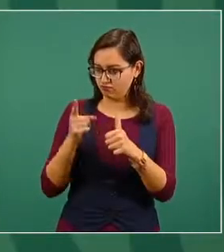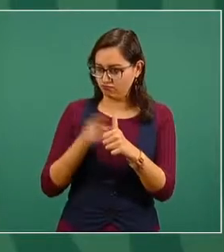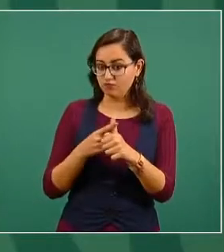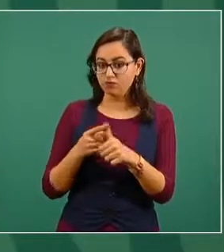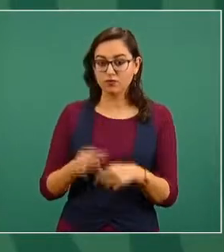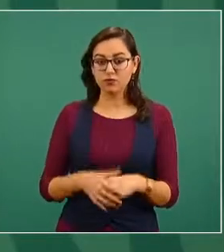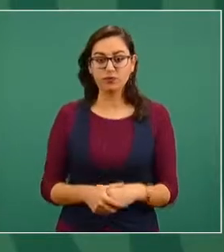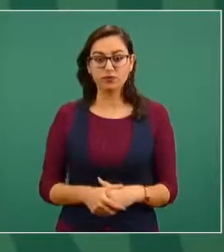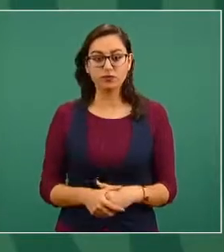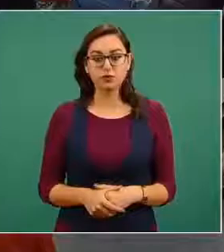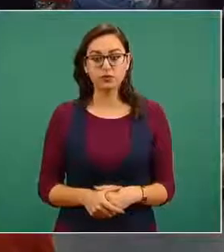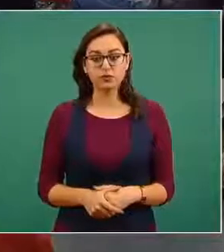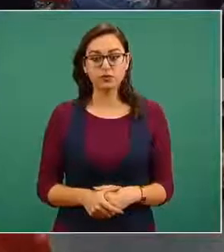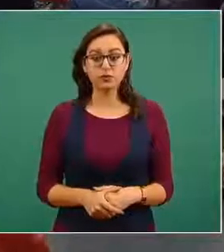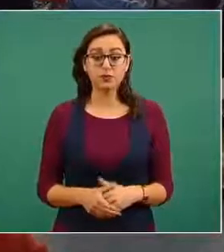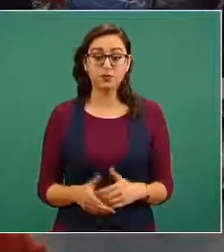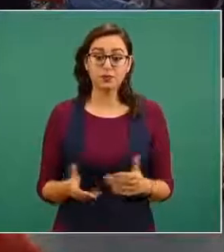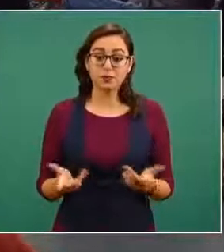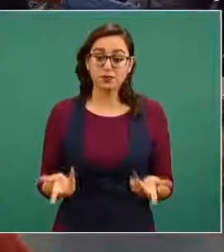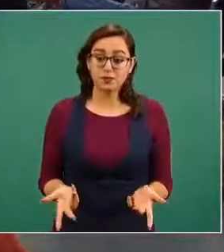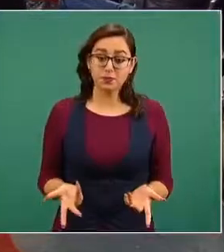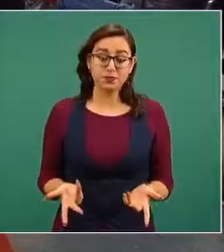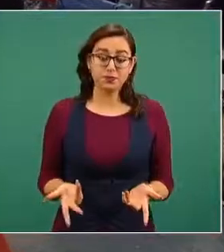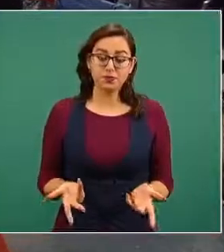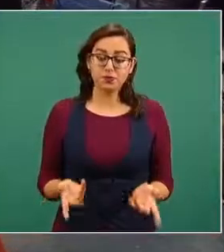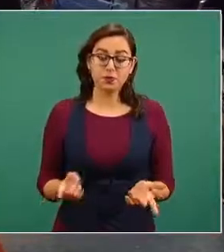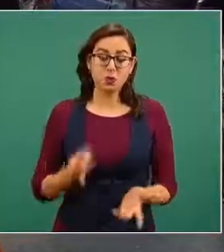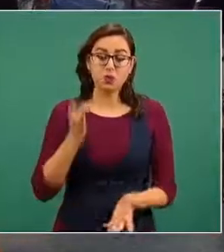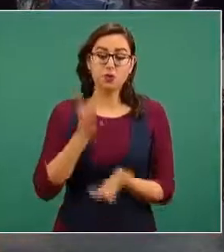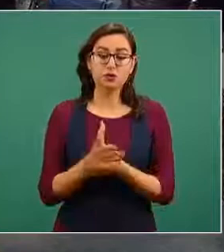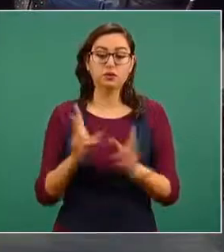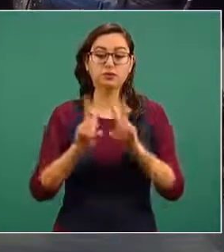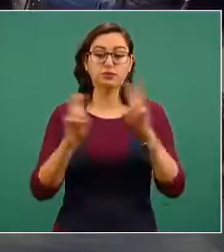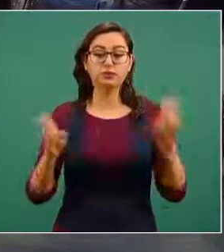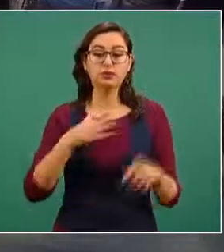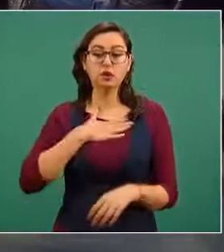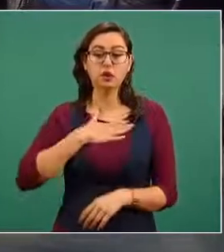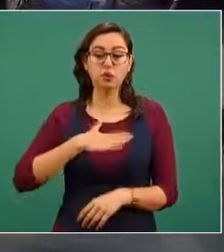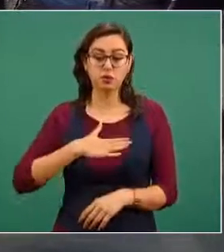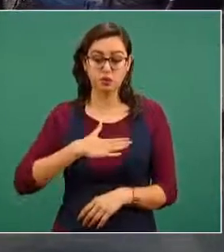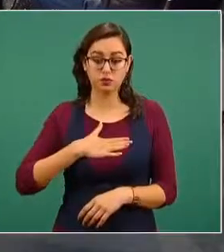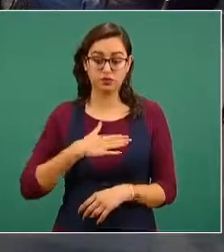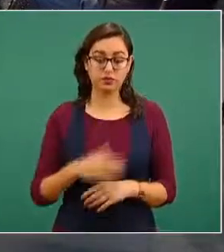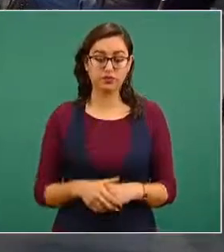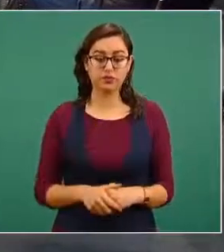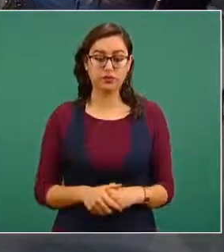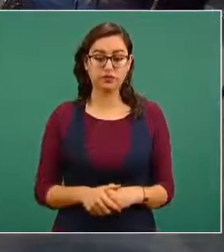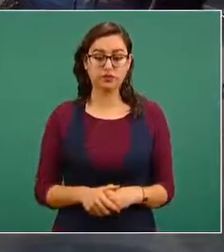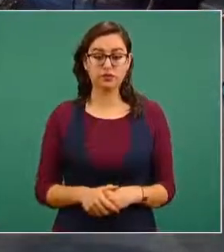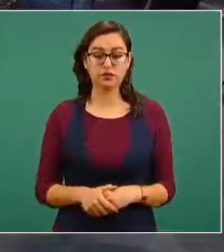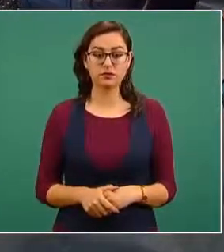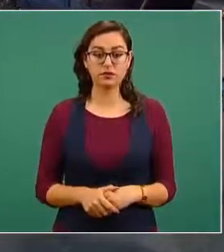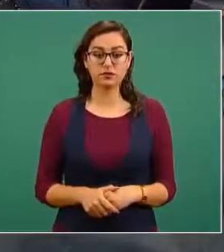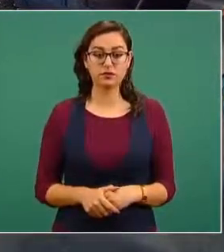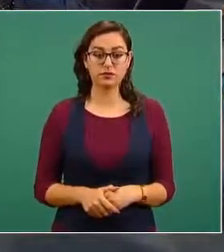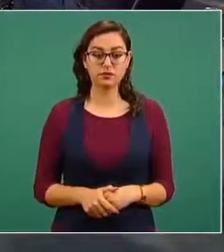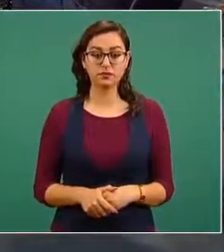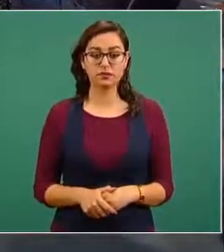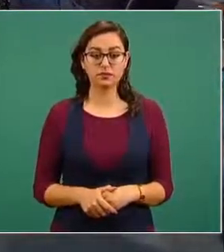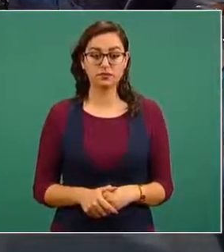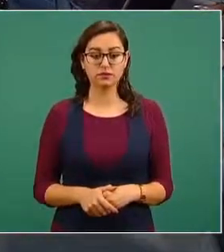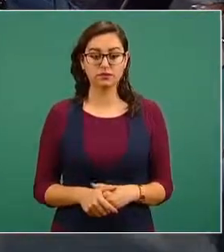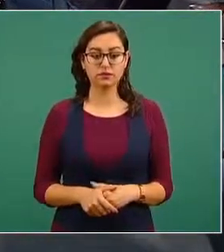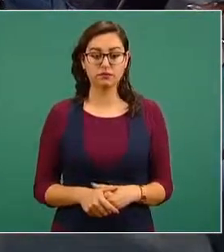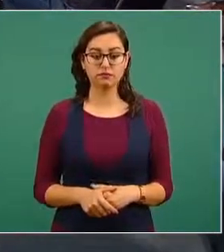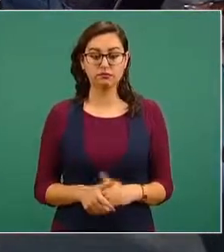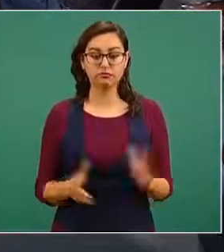entonces es justicia si fuésemos